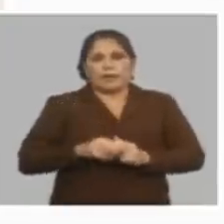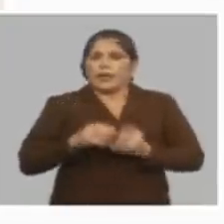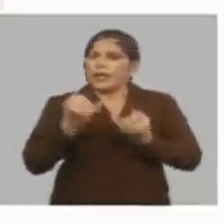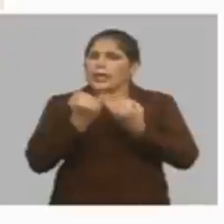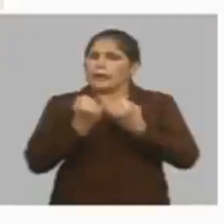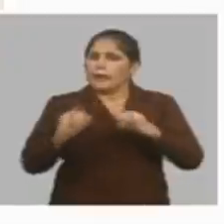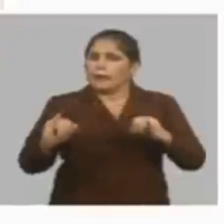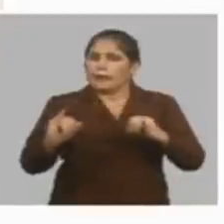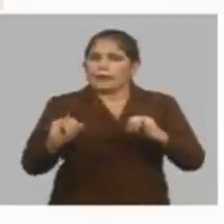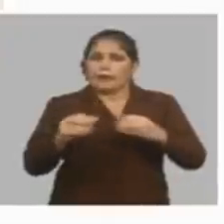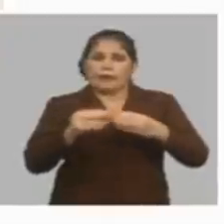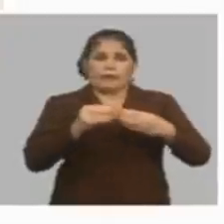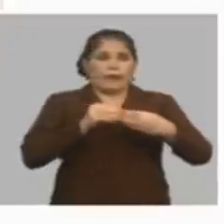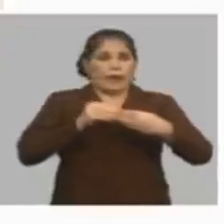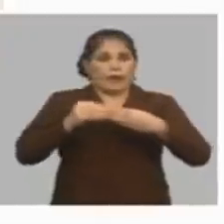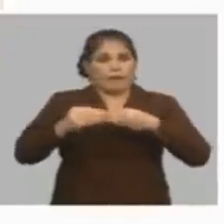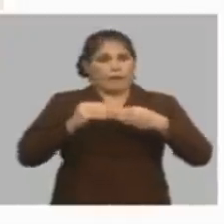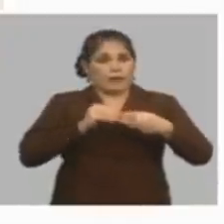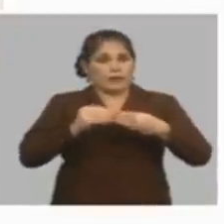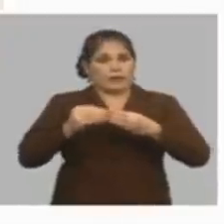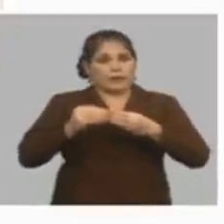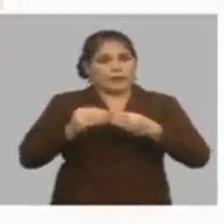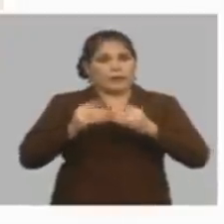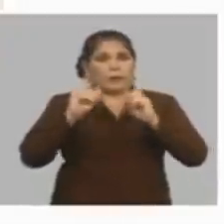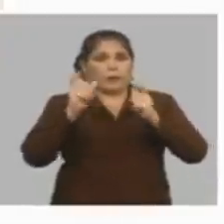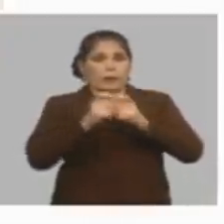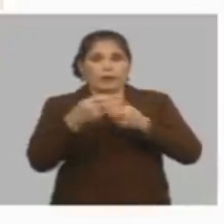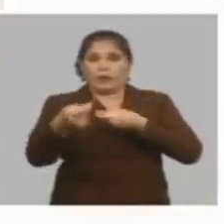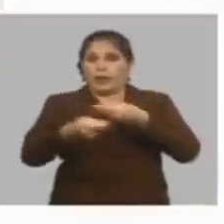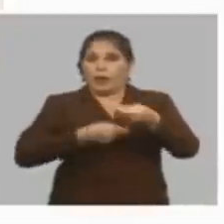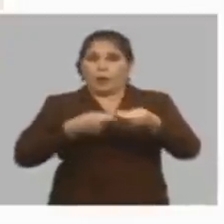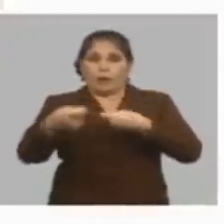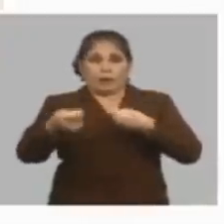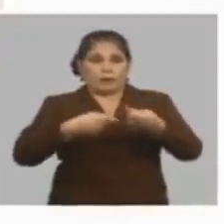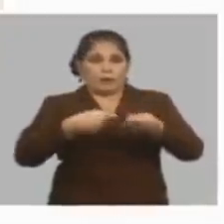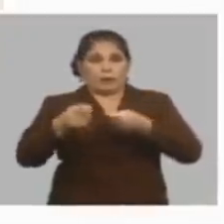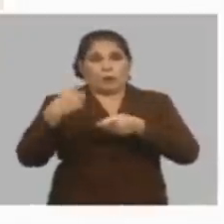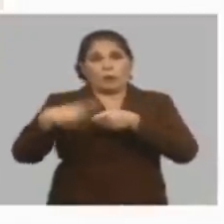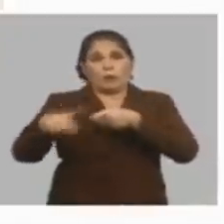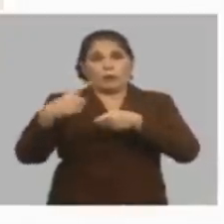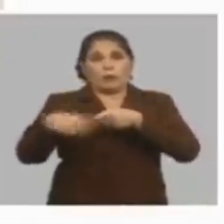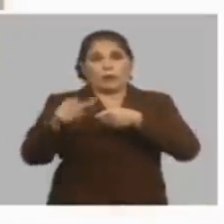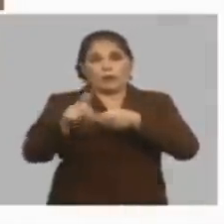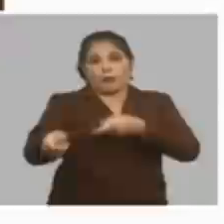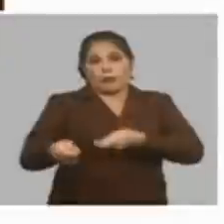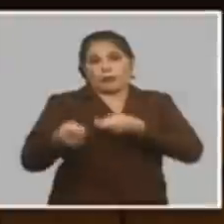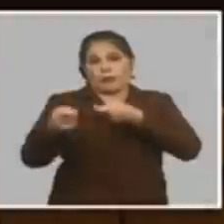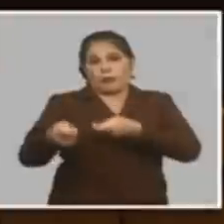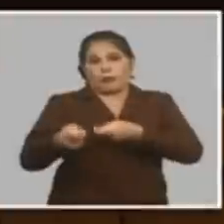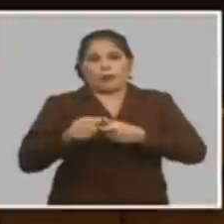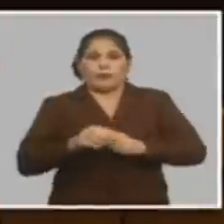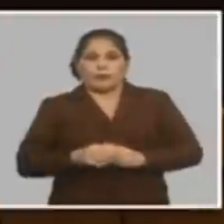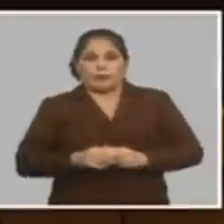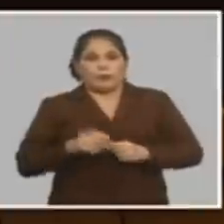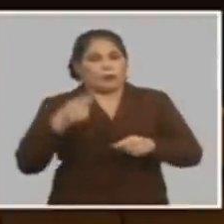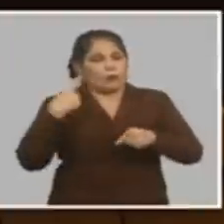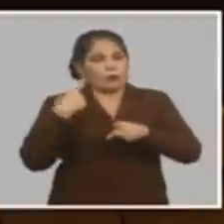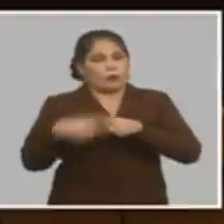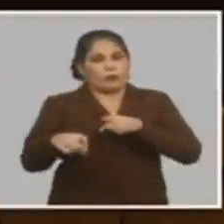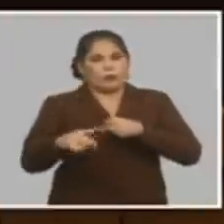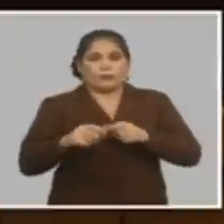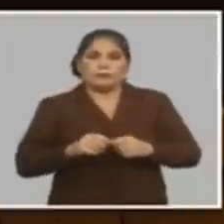independientemente de la flexibilización que se haga en la política de comercialización de productos agropecuarios seguimos